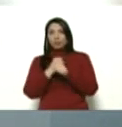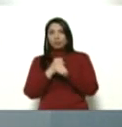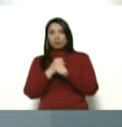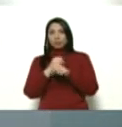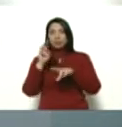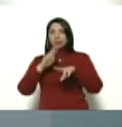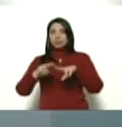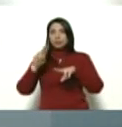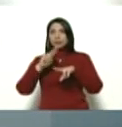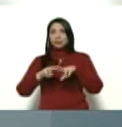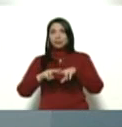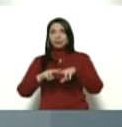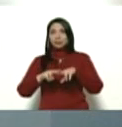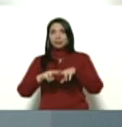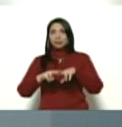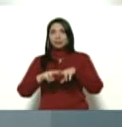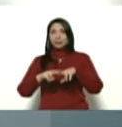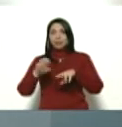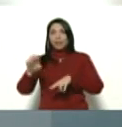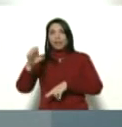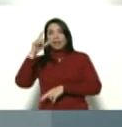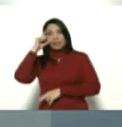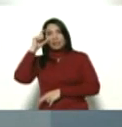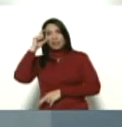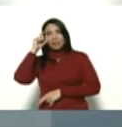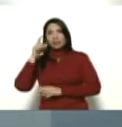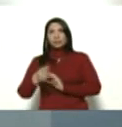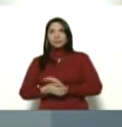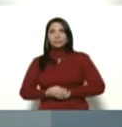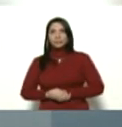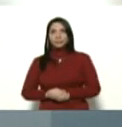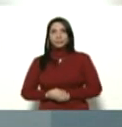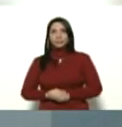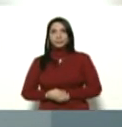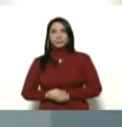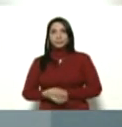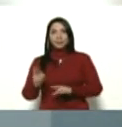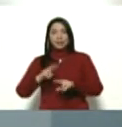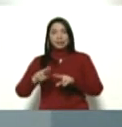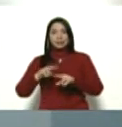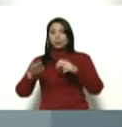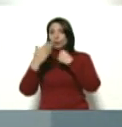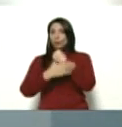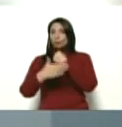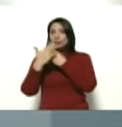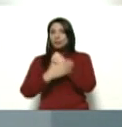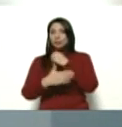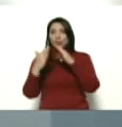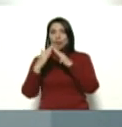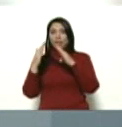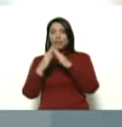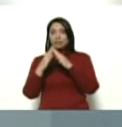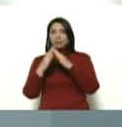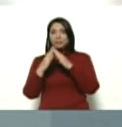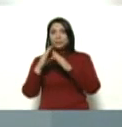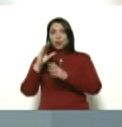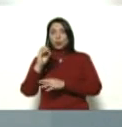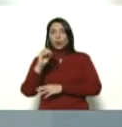Benjamín de los Villegas, el Benjamín de los Villegas, el niño consentido de la casa ahí en coche,